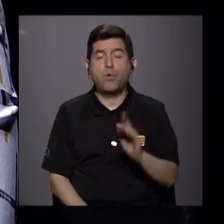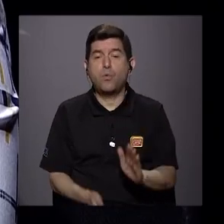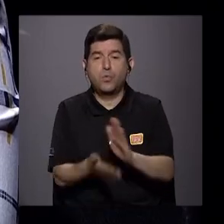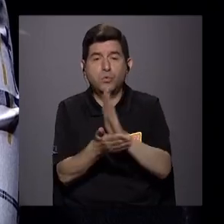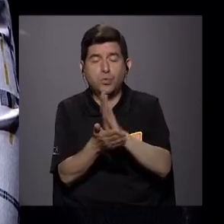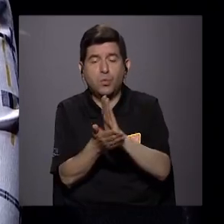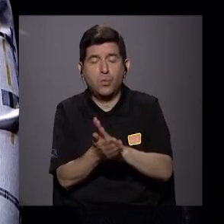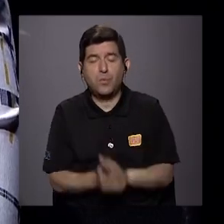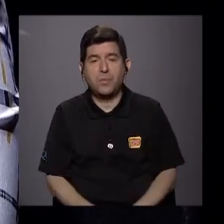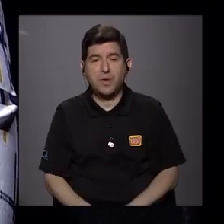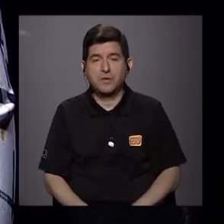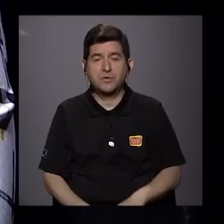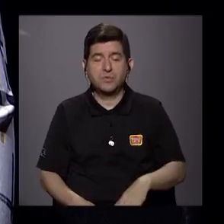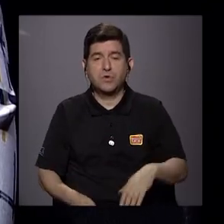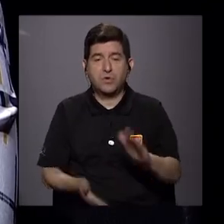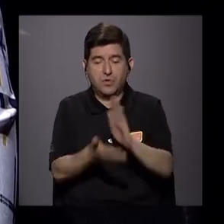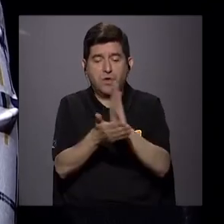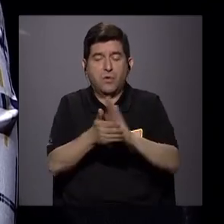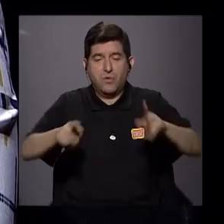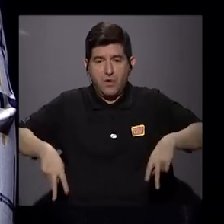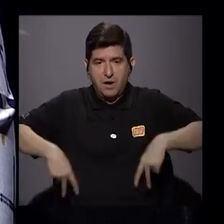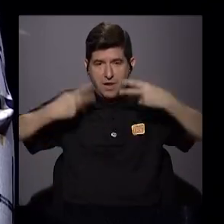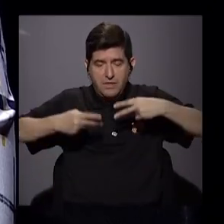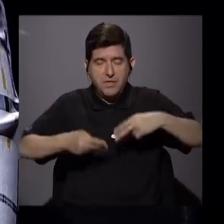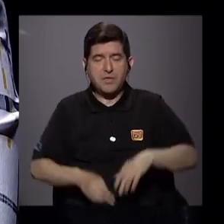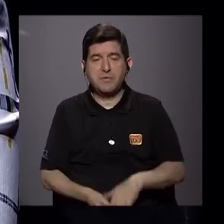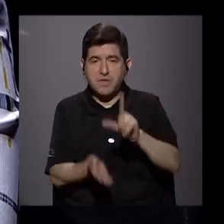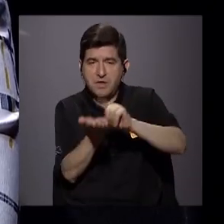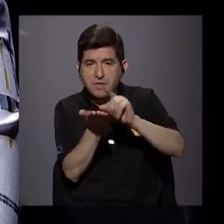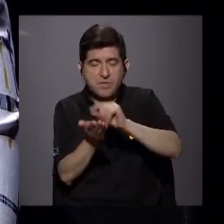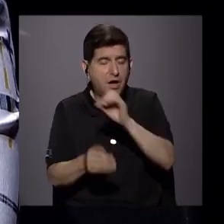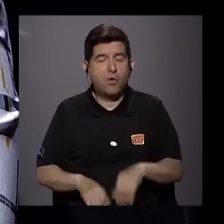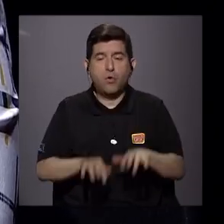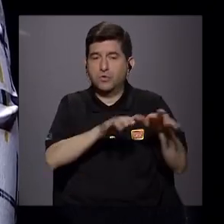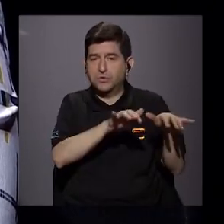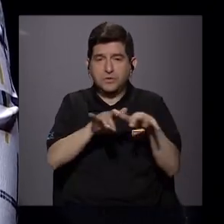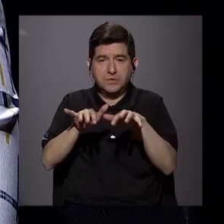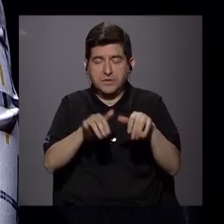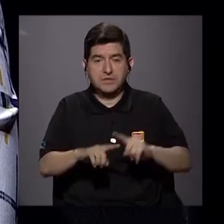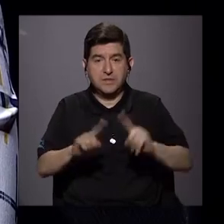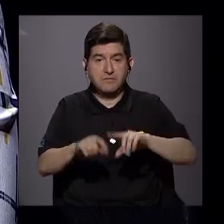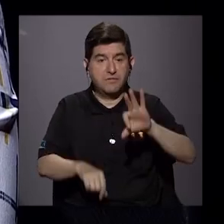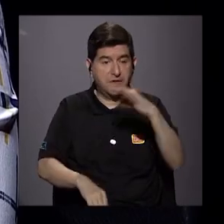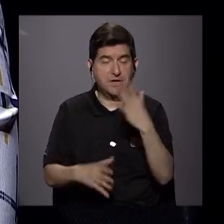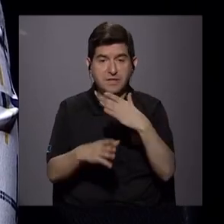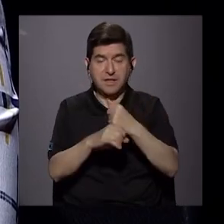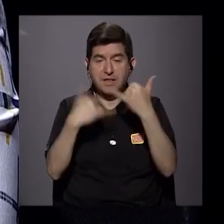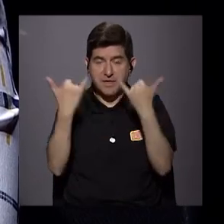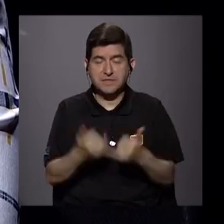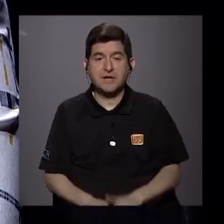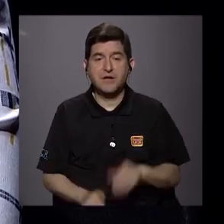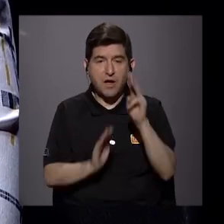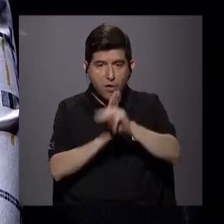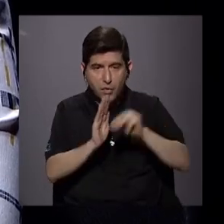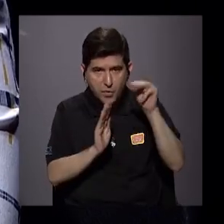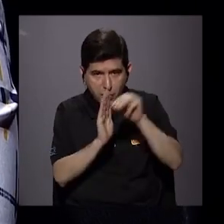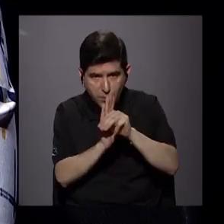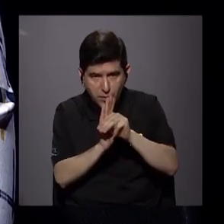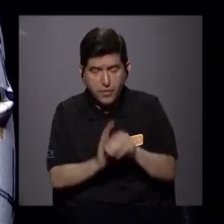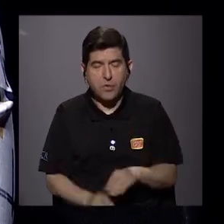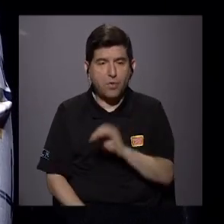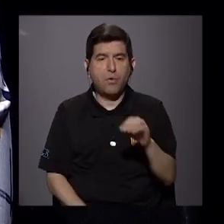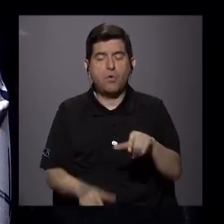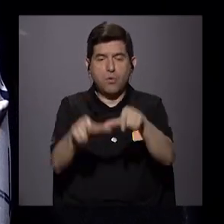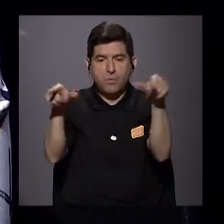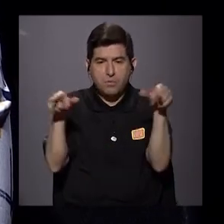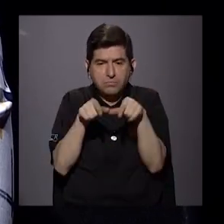un currículum. No tengo cómo pagar a alguien que me lo digite, ¿verdad? Porque ahora tenemos diferentes formas de hacer currículum o que sabe